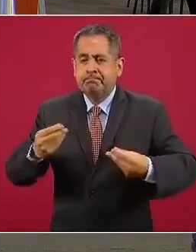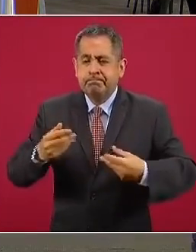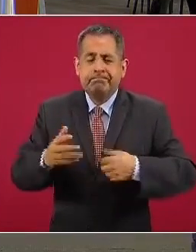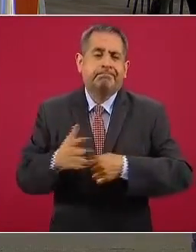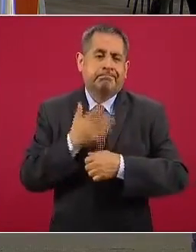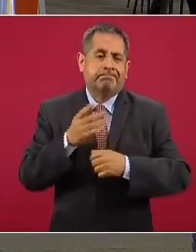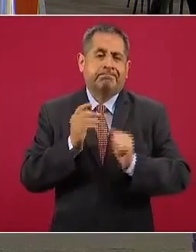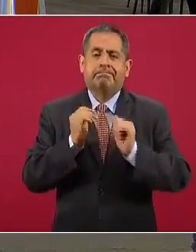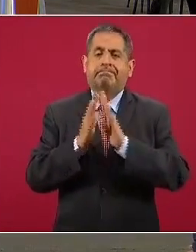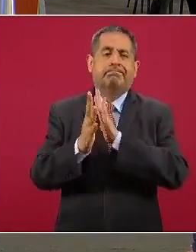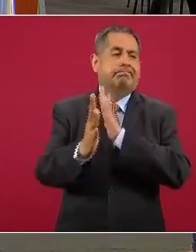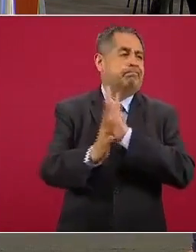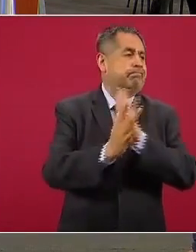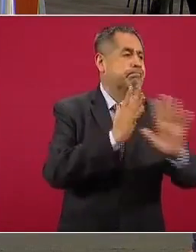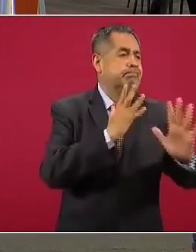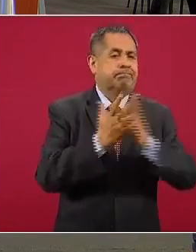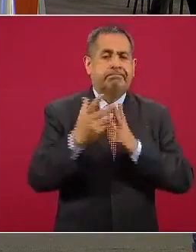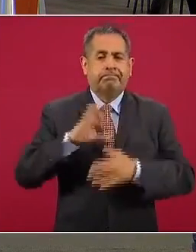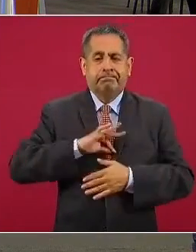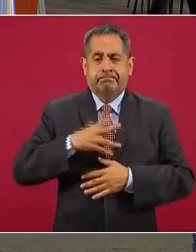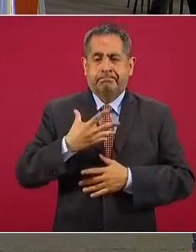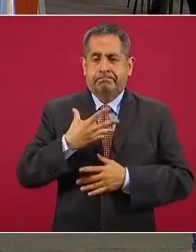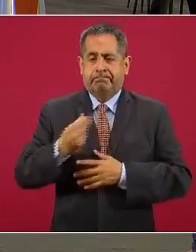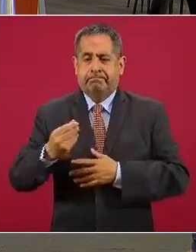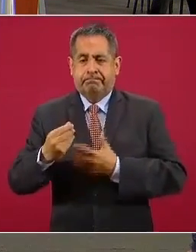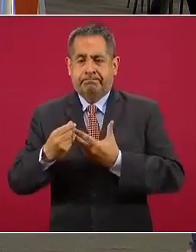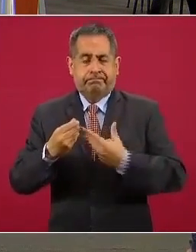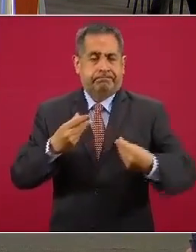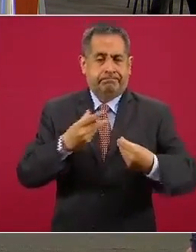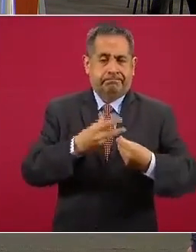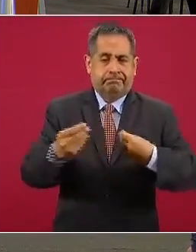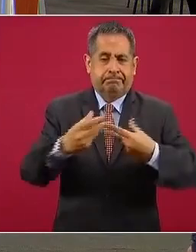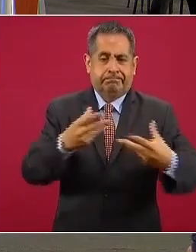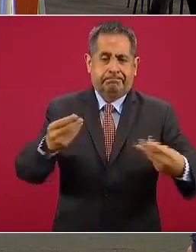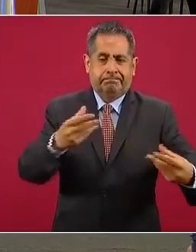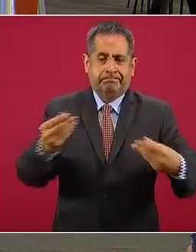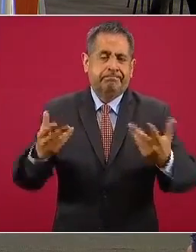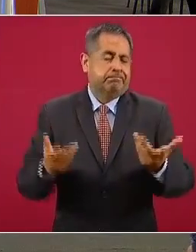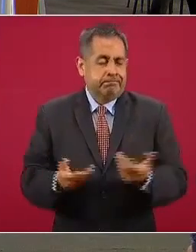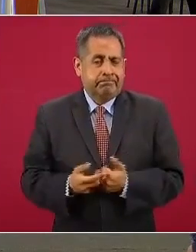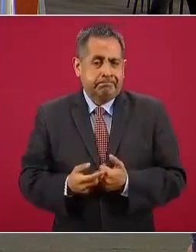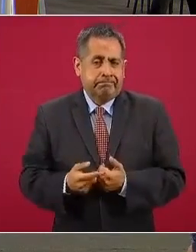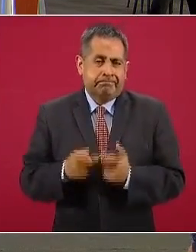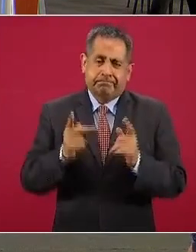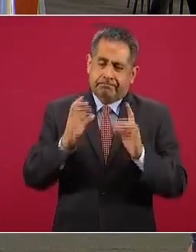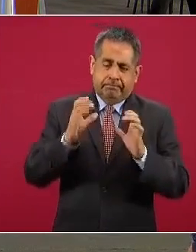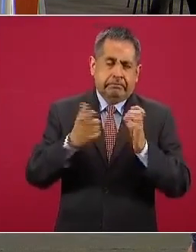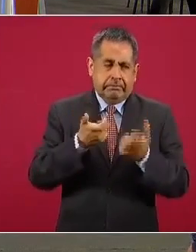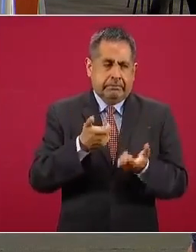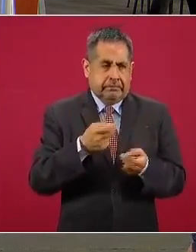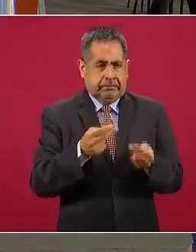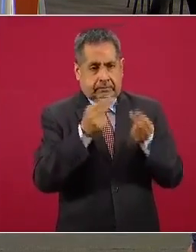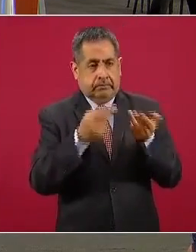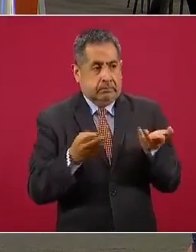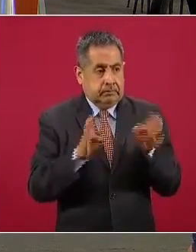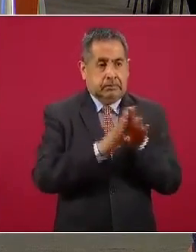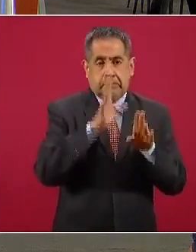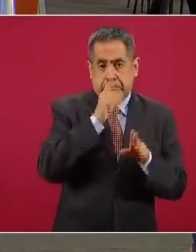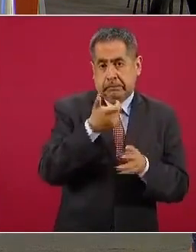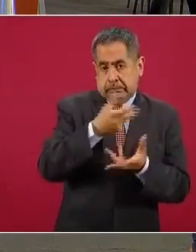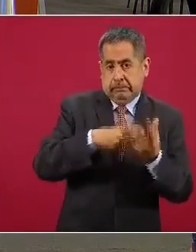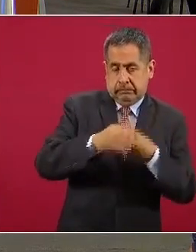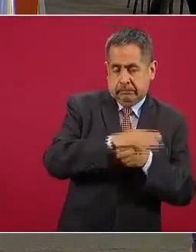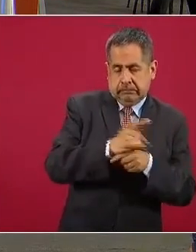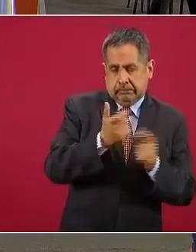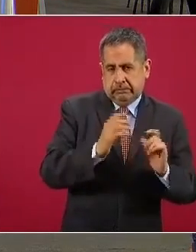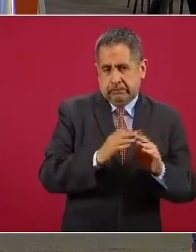movilidad en el espacio público siempre es difícil mantener el balance de no asfixiar a la economía de la que depende el bienestar social